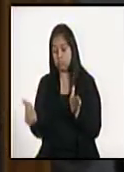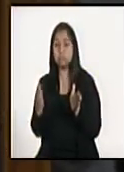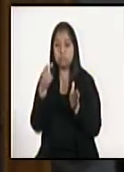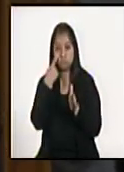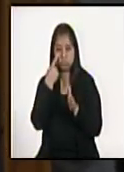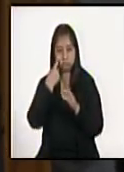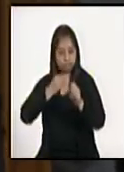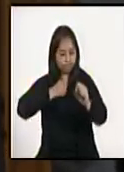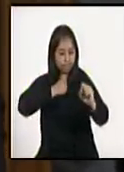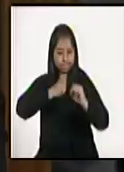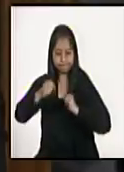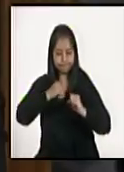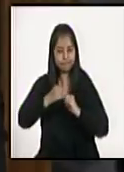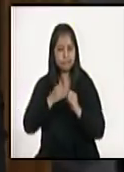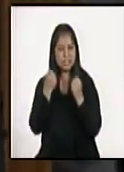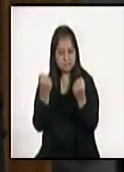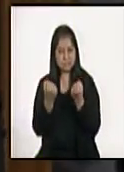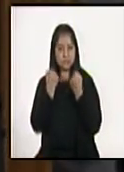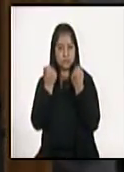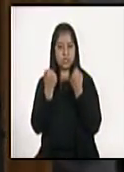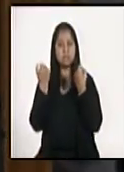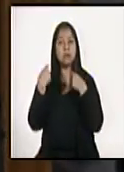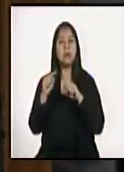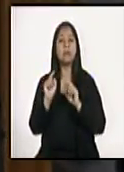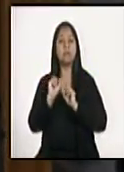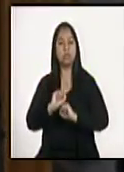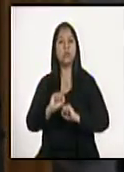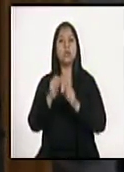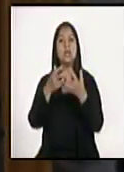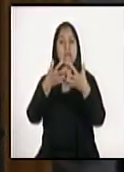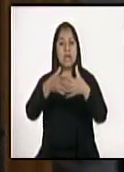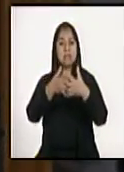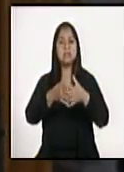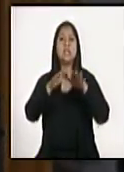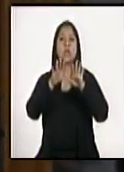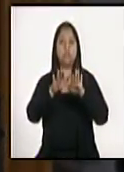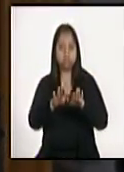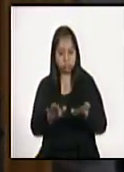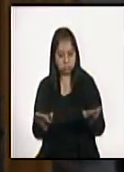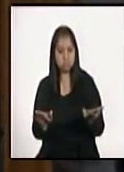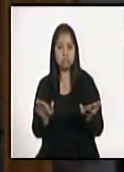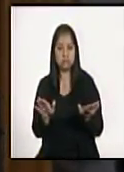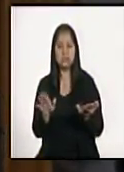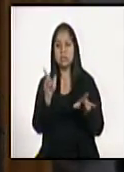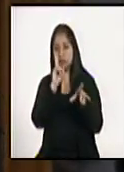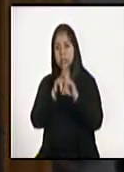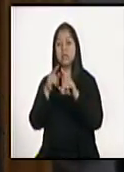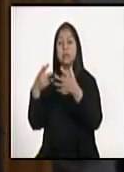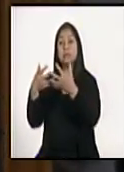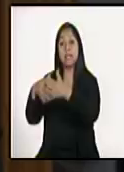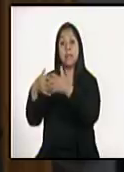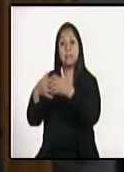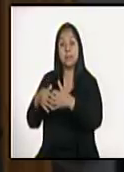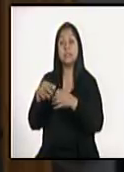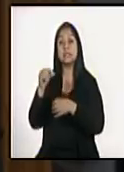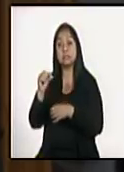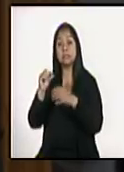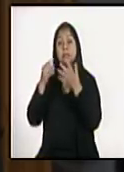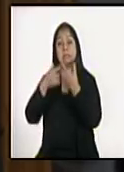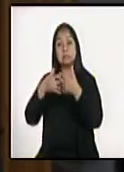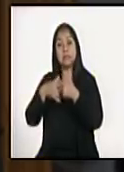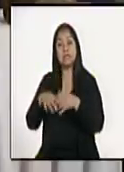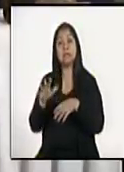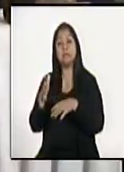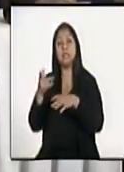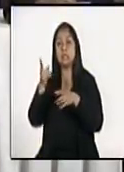agresivas para poder no solamente relajar a las empresas sino que vamos a ir nosotros con las pequeñas y medianas empresas, con las microempresas, con